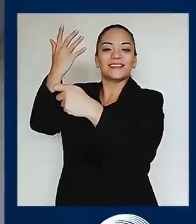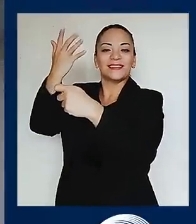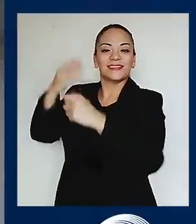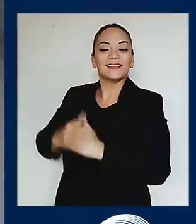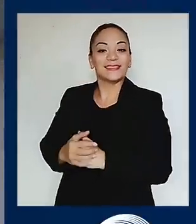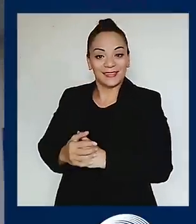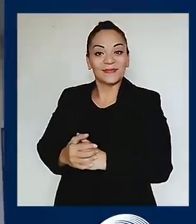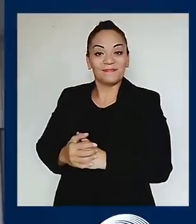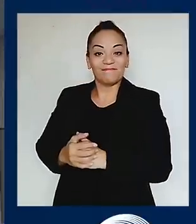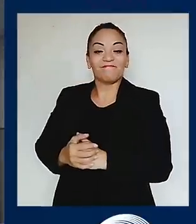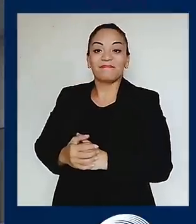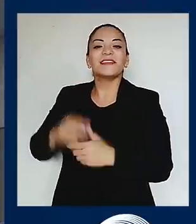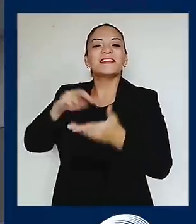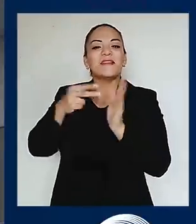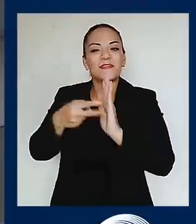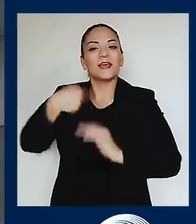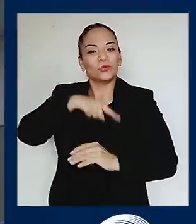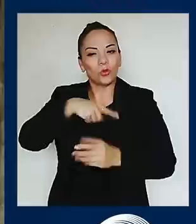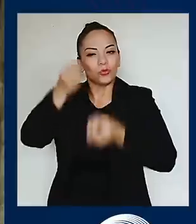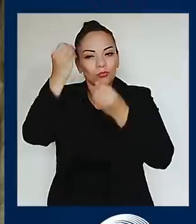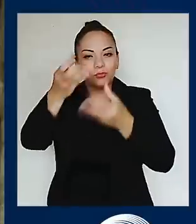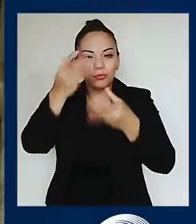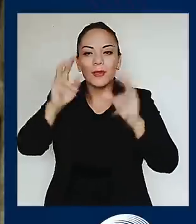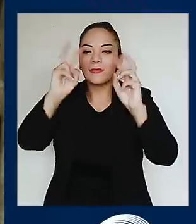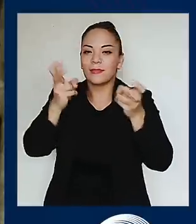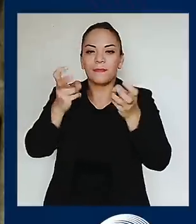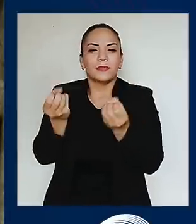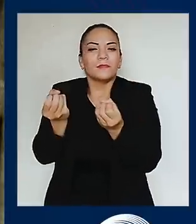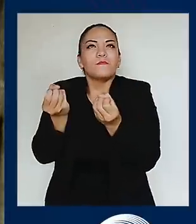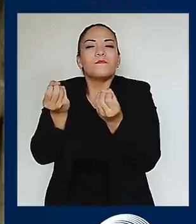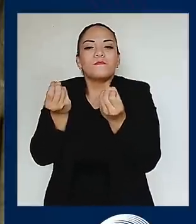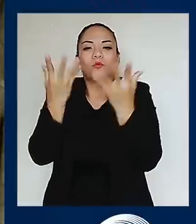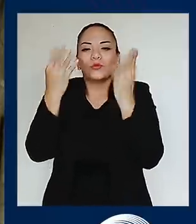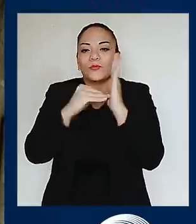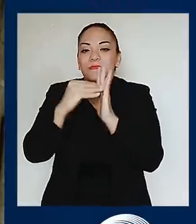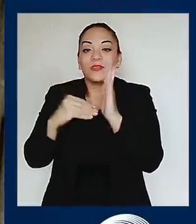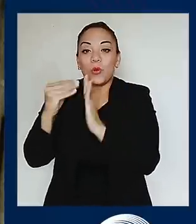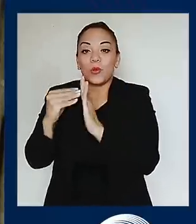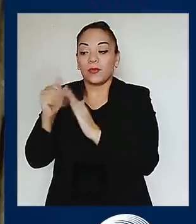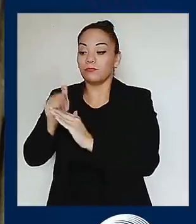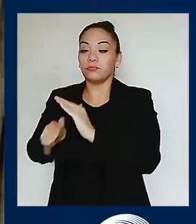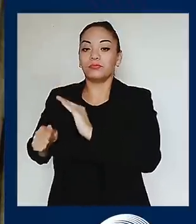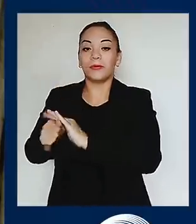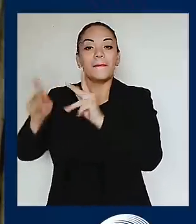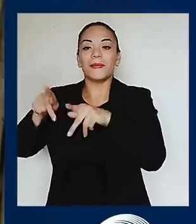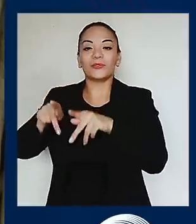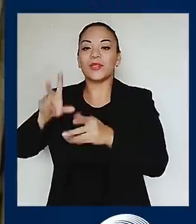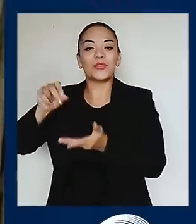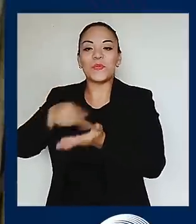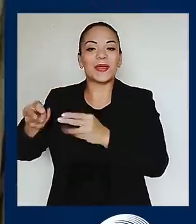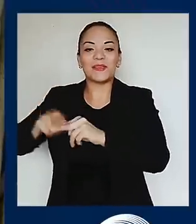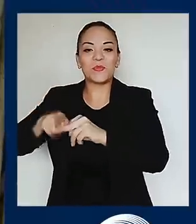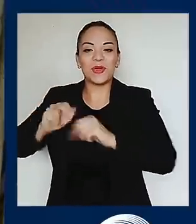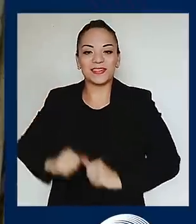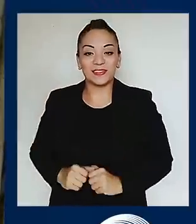los multimillonarios casos de evasión fiscal que estaban escondiditos, durmiendo